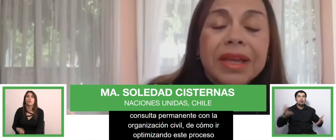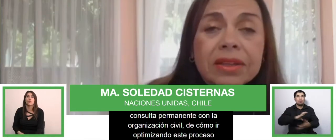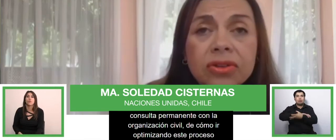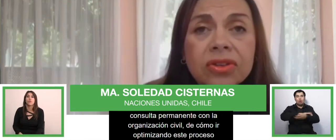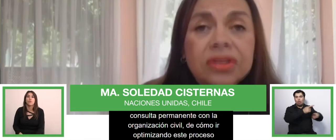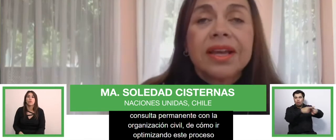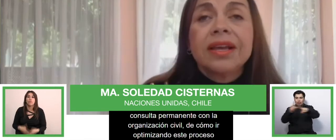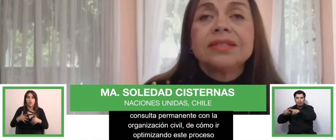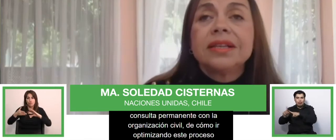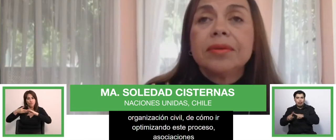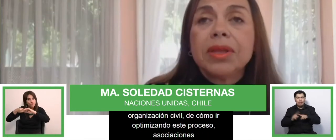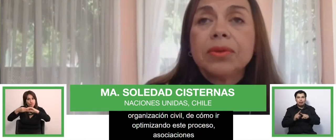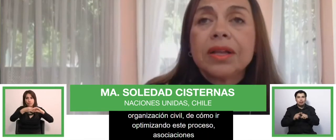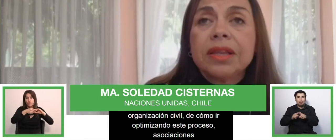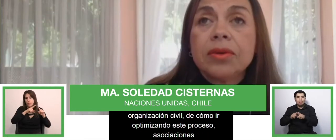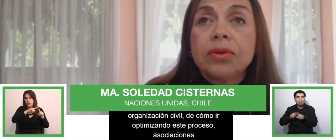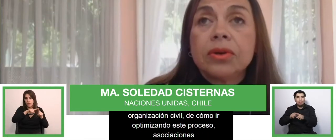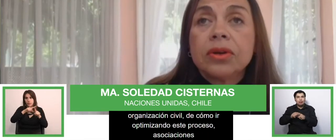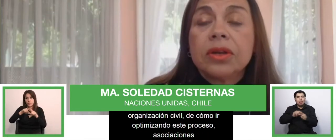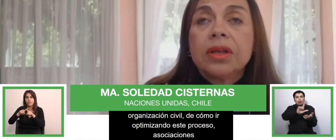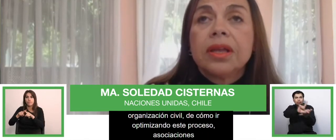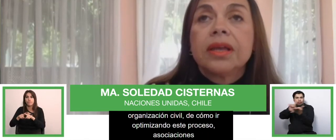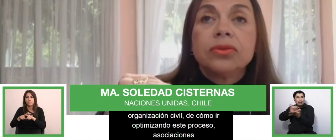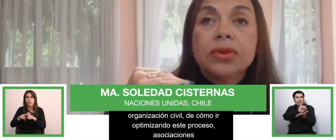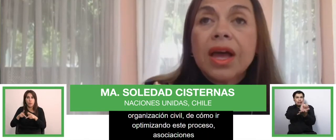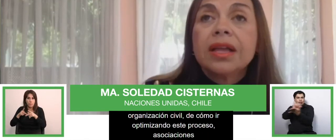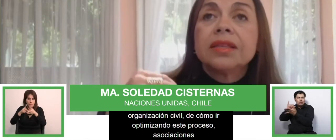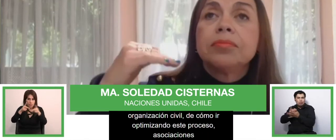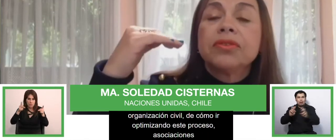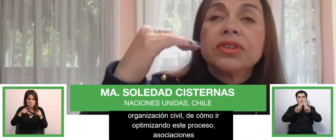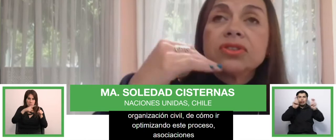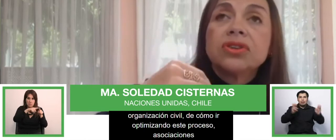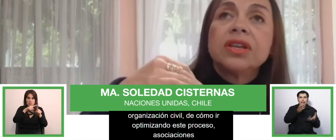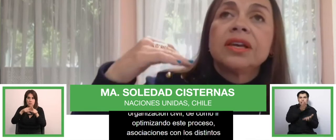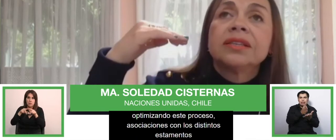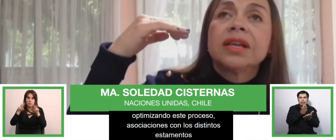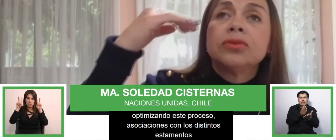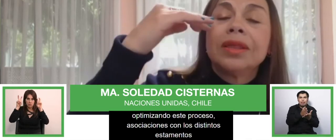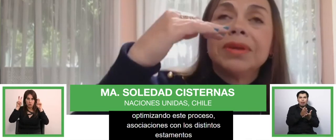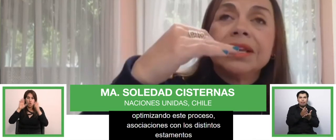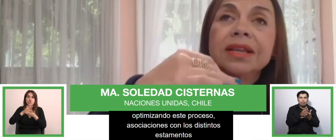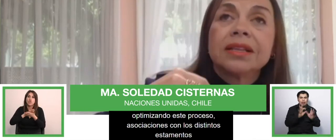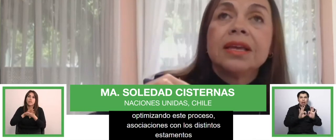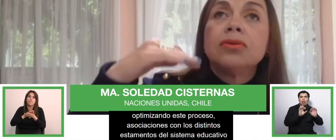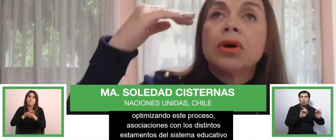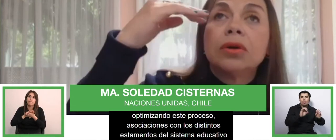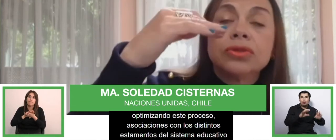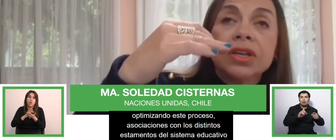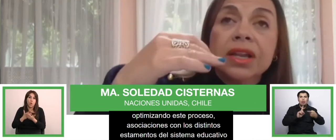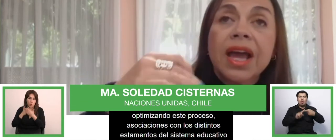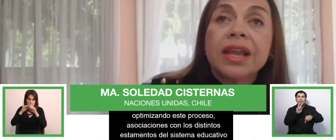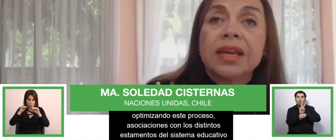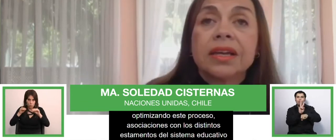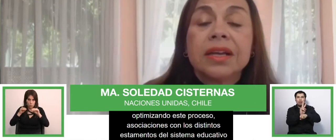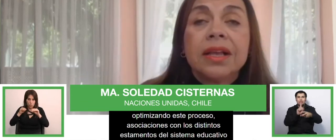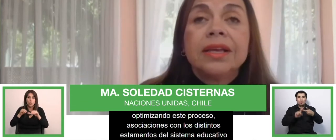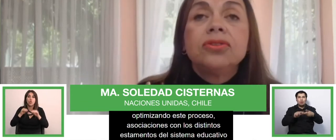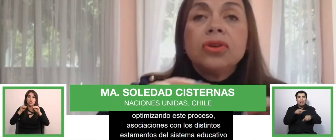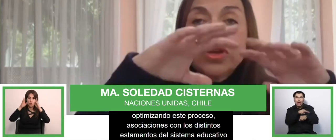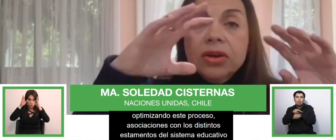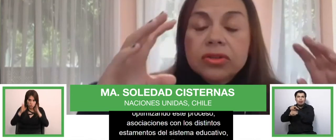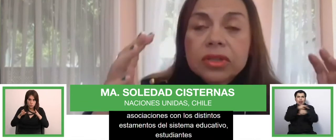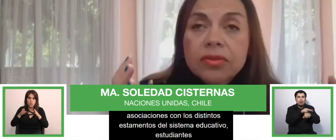estamentos del sistema educativo, estudiantes, profesores, estatus administrativos, auxiliares,